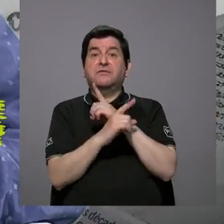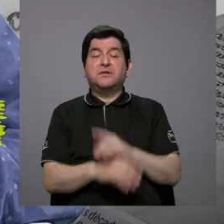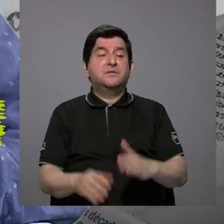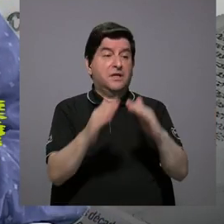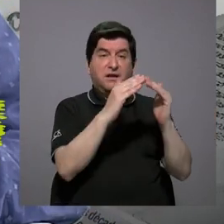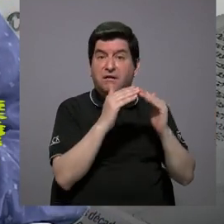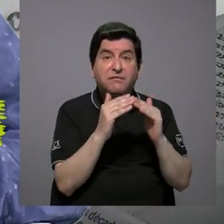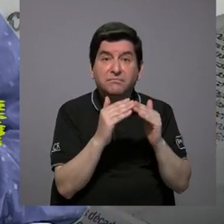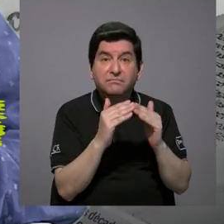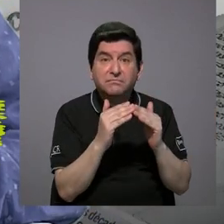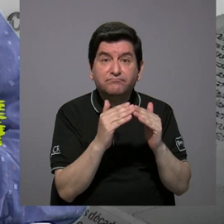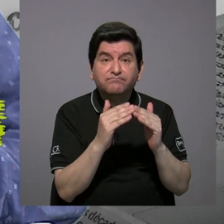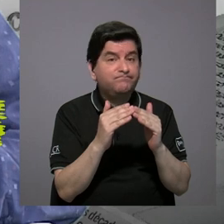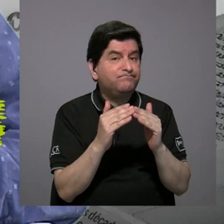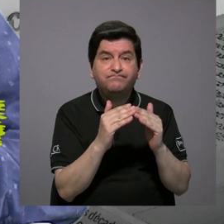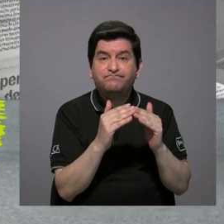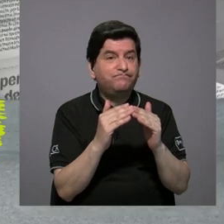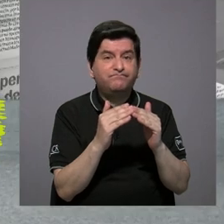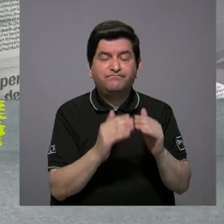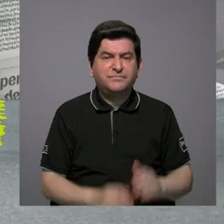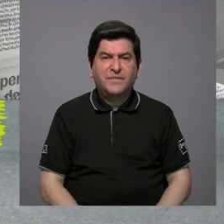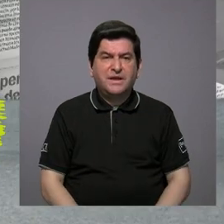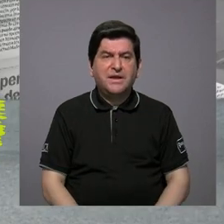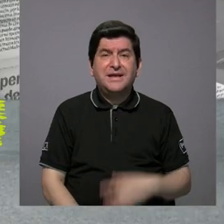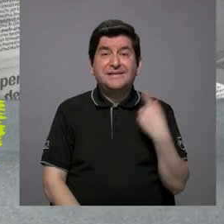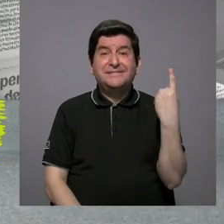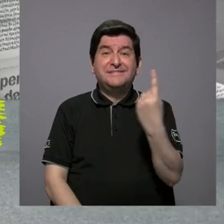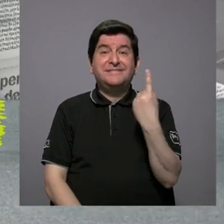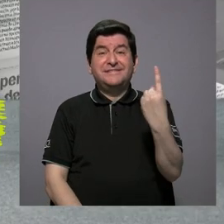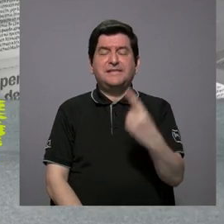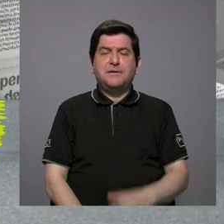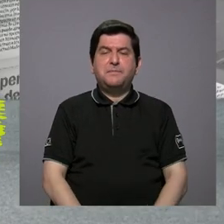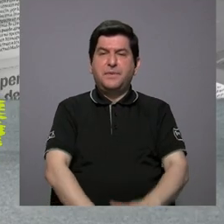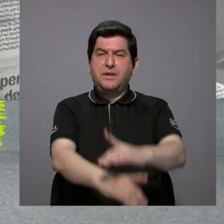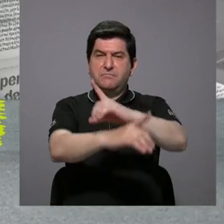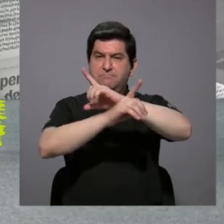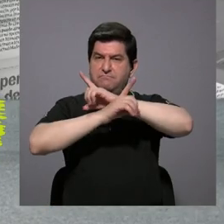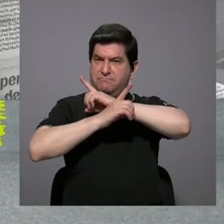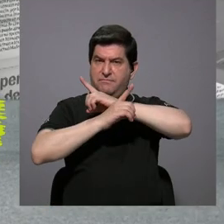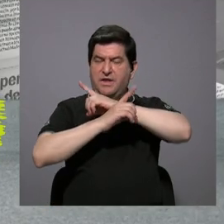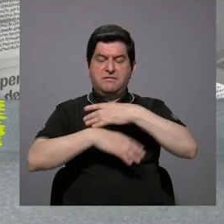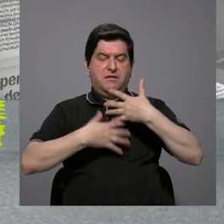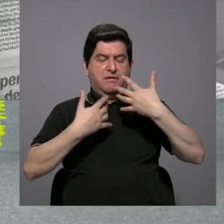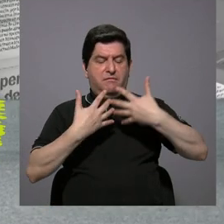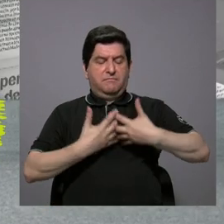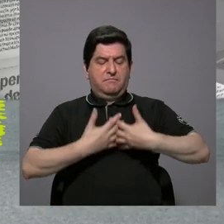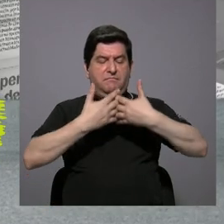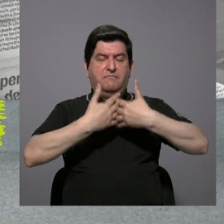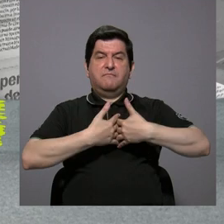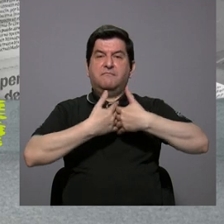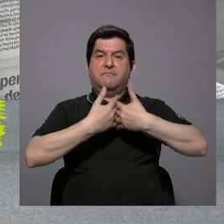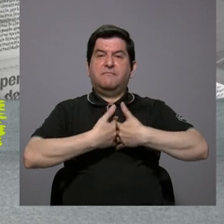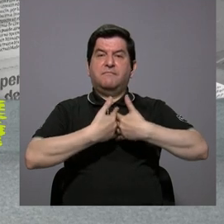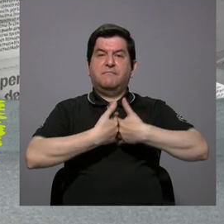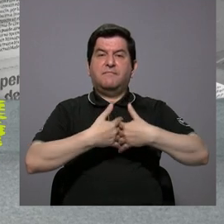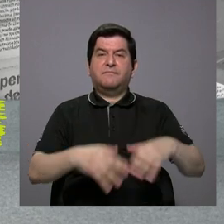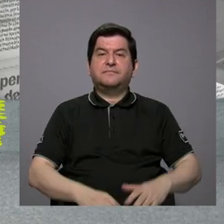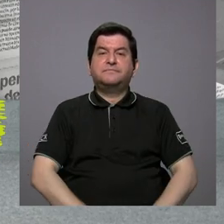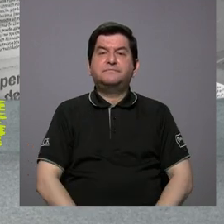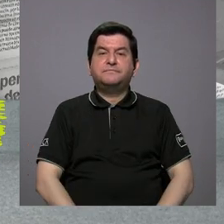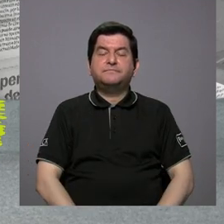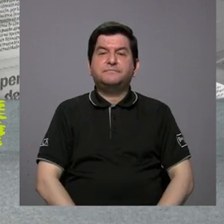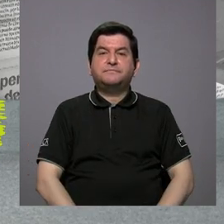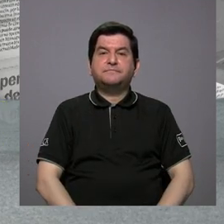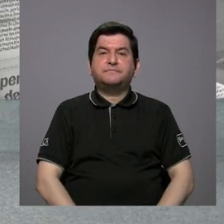comunidades, a lo que salen siempre es en defensa de las empresas. ¿Verdad?